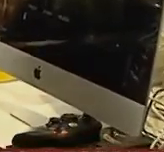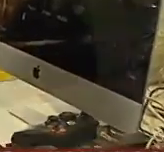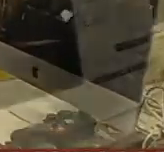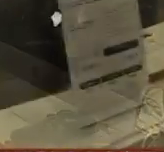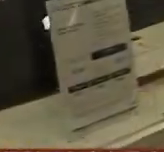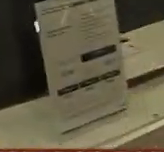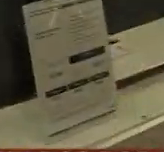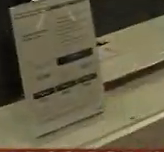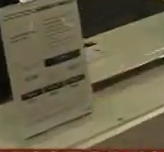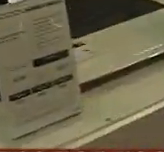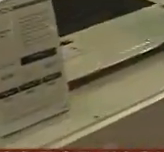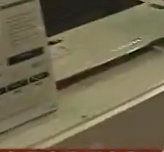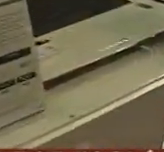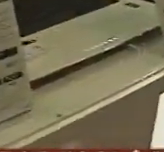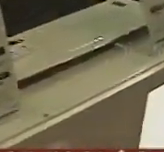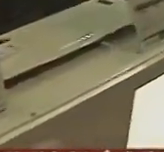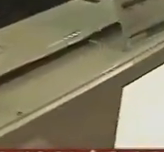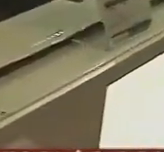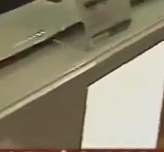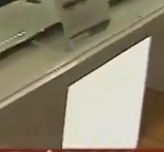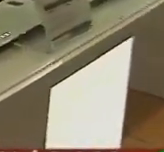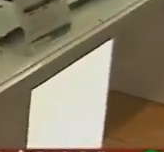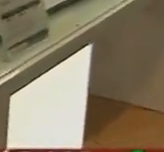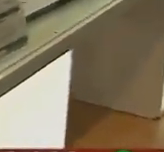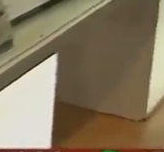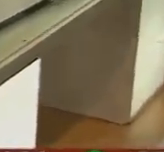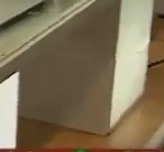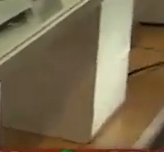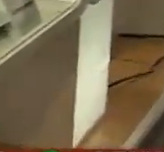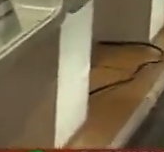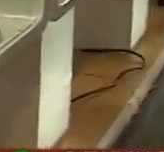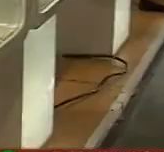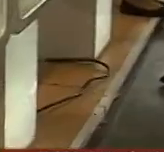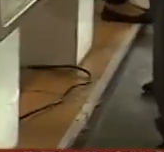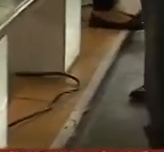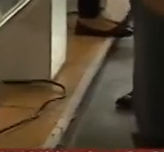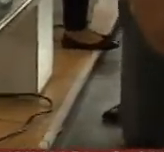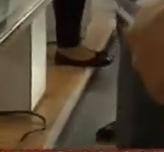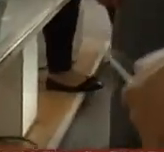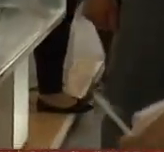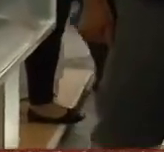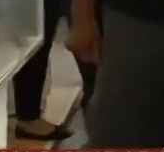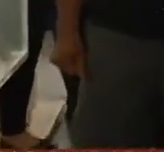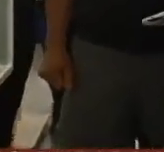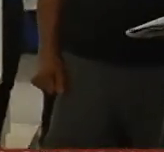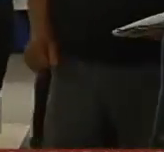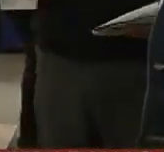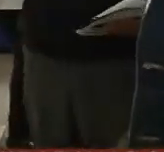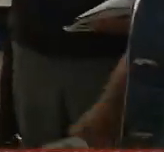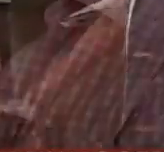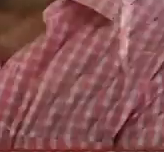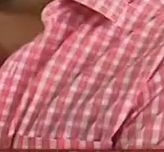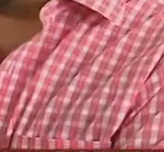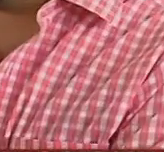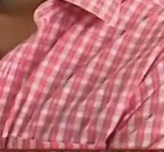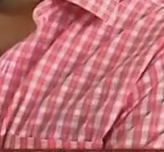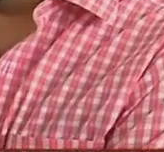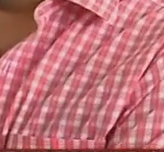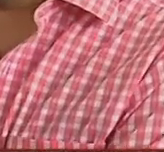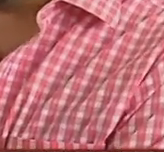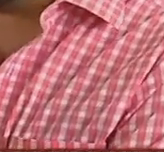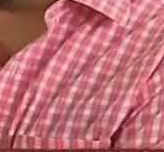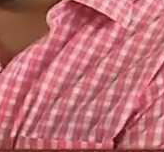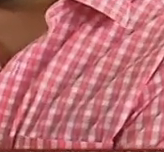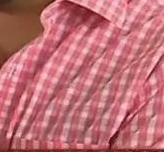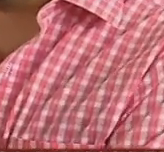abajo de lo que está en las tiendas oficiales de Apple. Y bueno, también tenemos computadoras normales